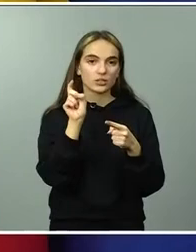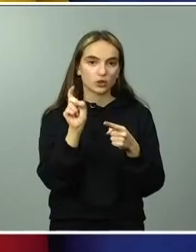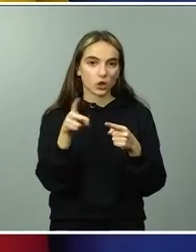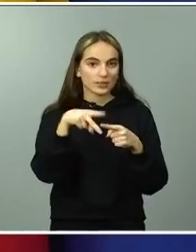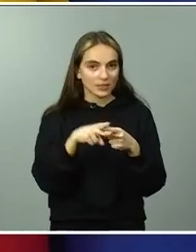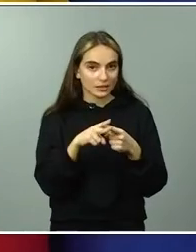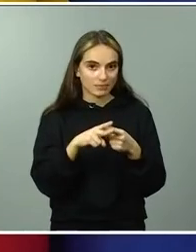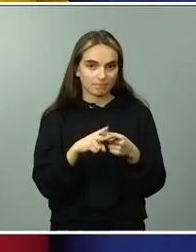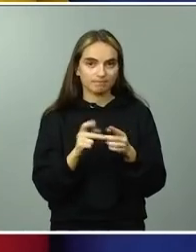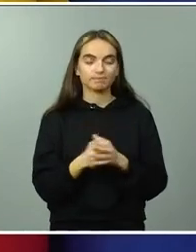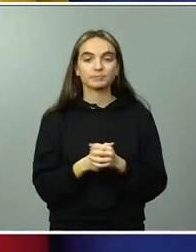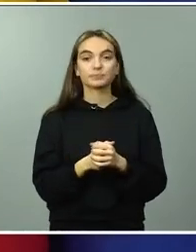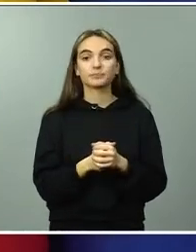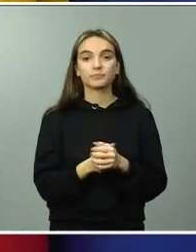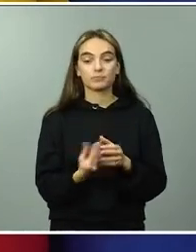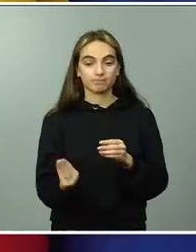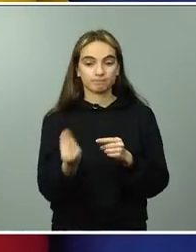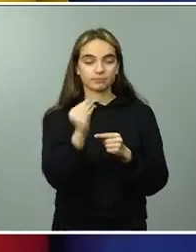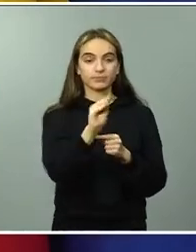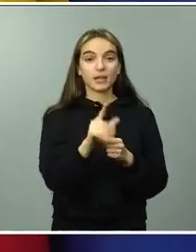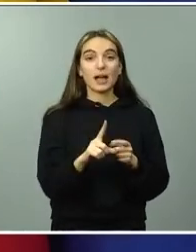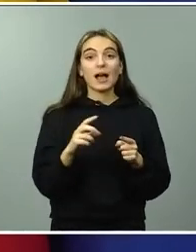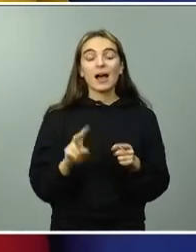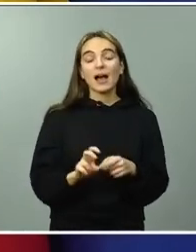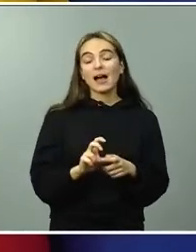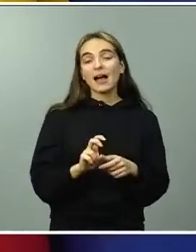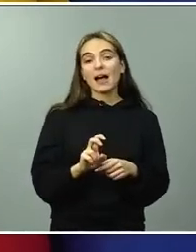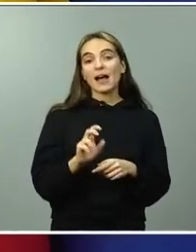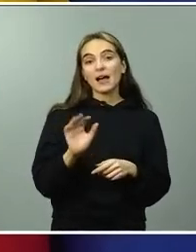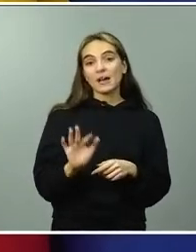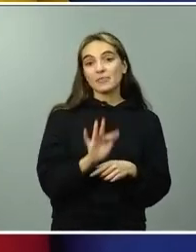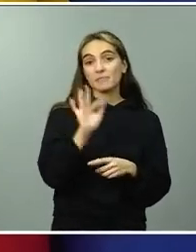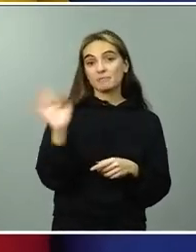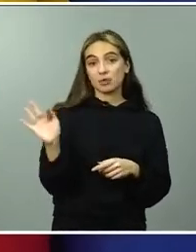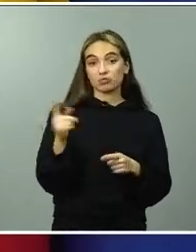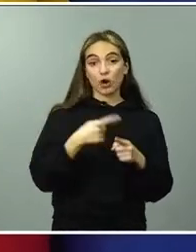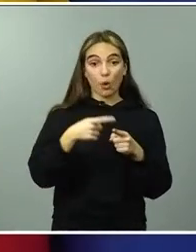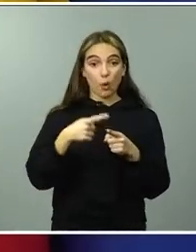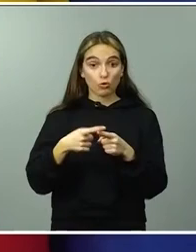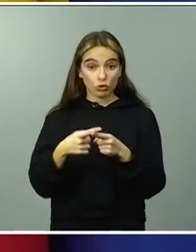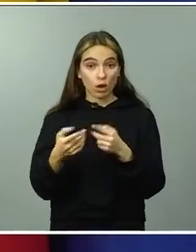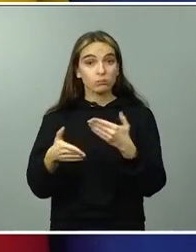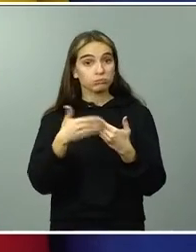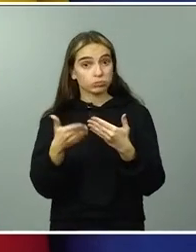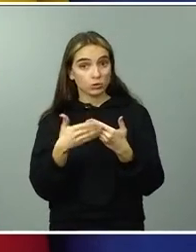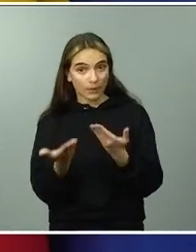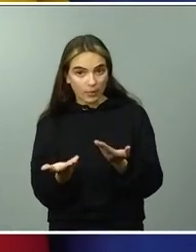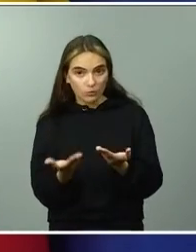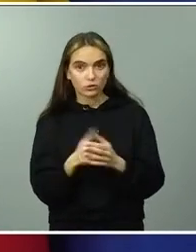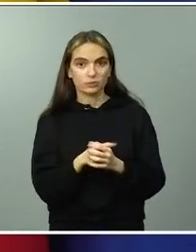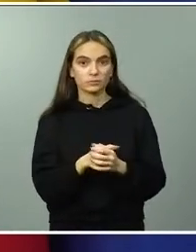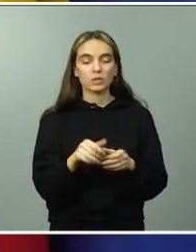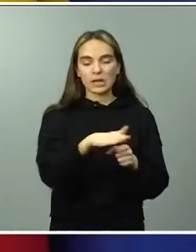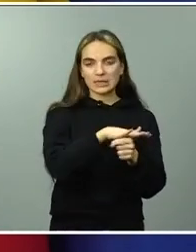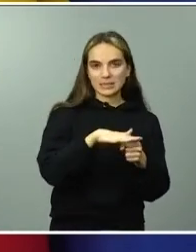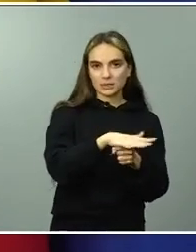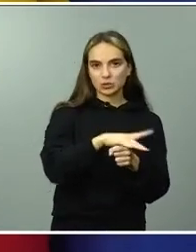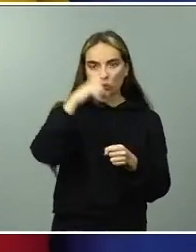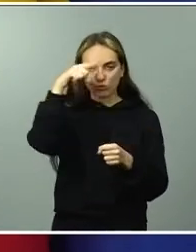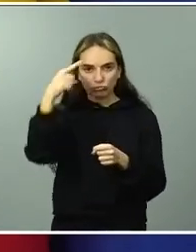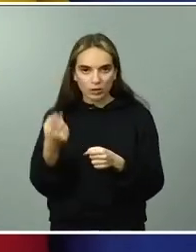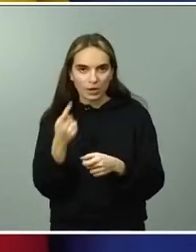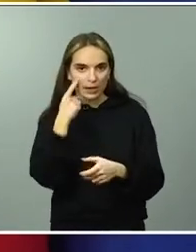muy novedoso que también nos lo habían demandado y que desde luego es muy acorde hablando del sector artístico y cultural y es la posibilidad